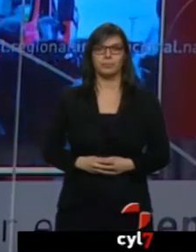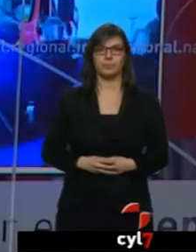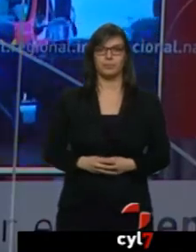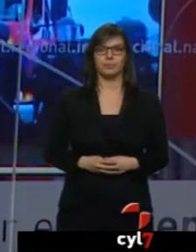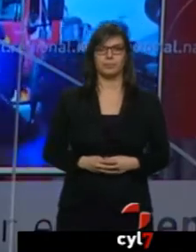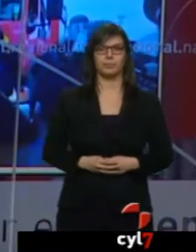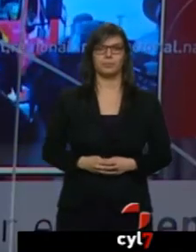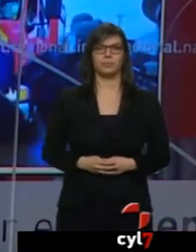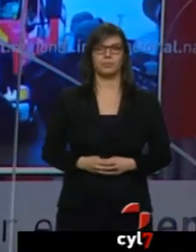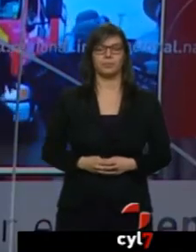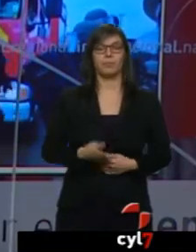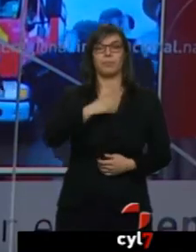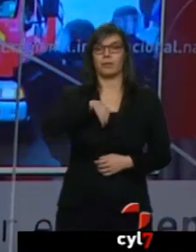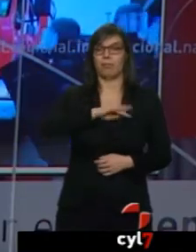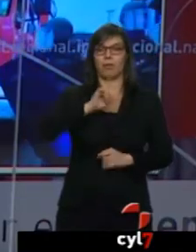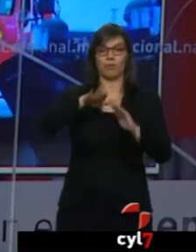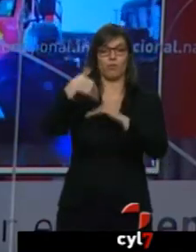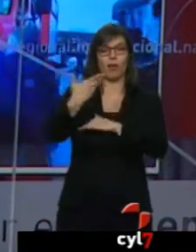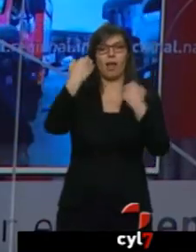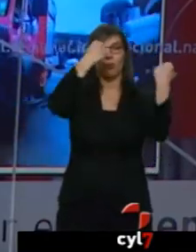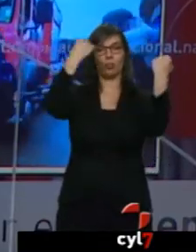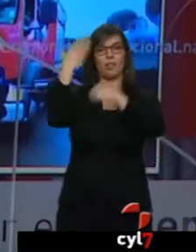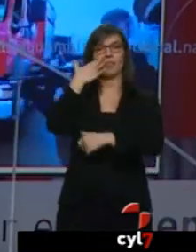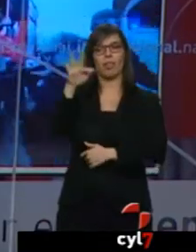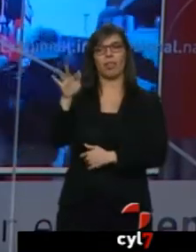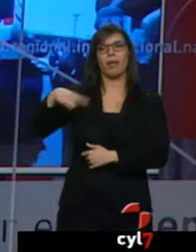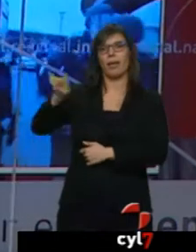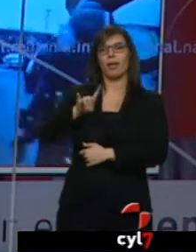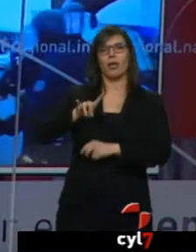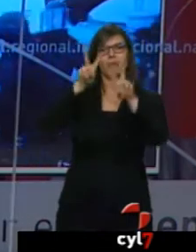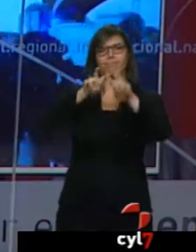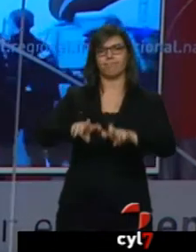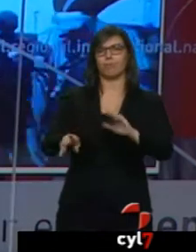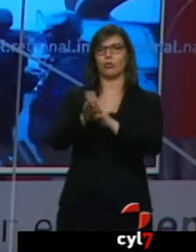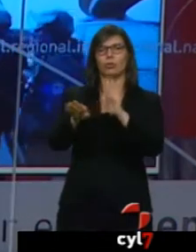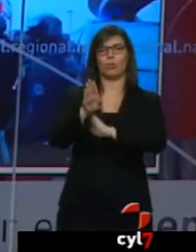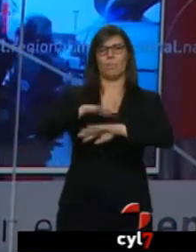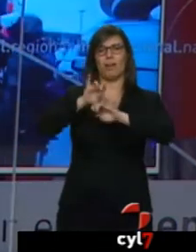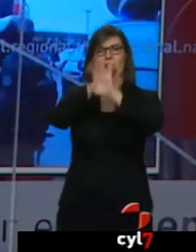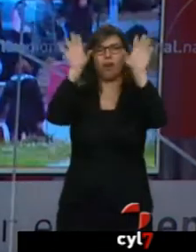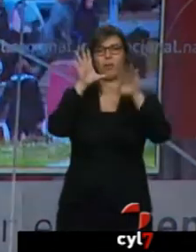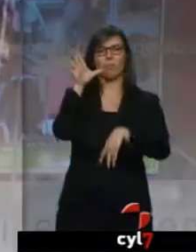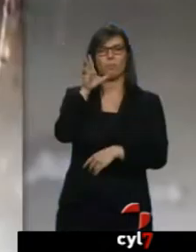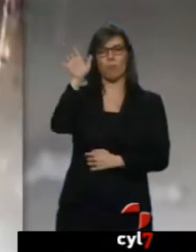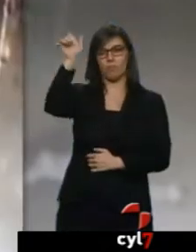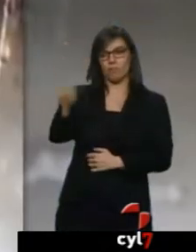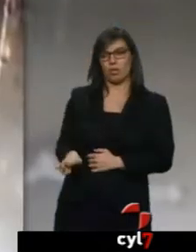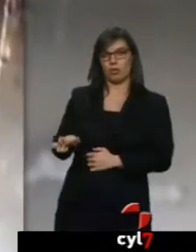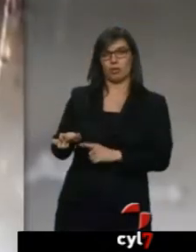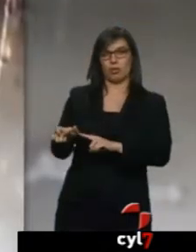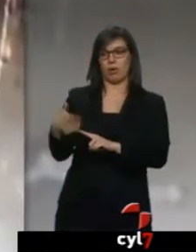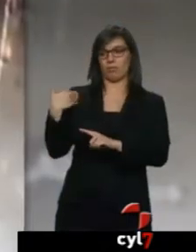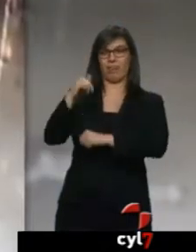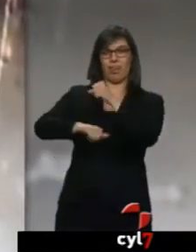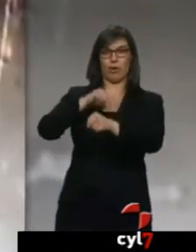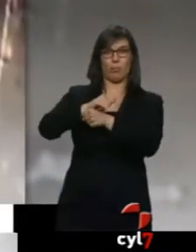Fuera de España, las autoridades francesas continúan atando cabos para conocer por qué actuó... ...el atacante abatido en el aeropuerto